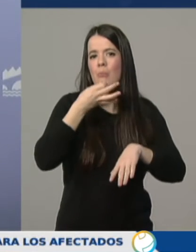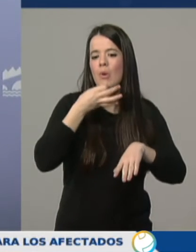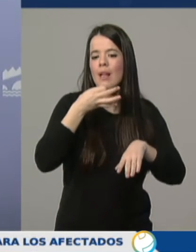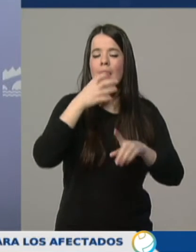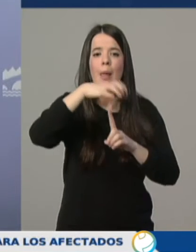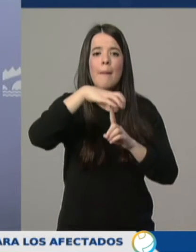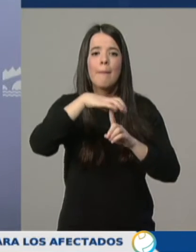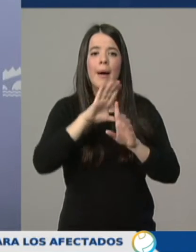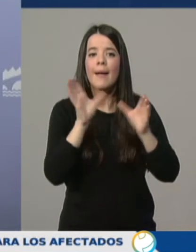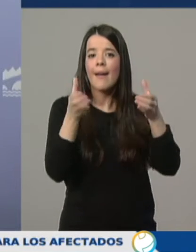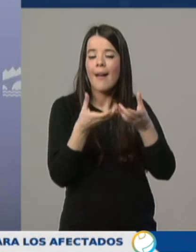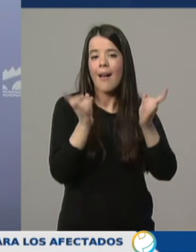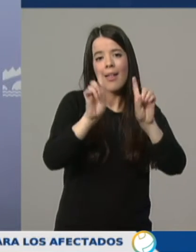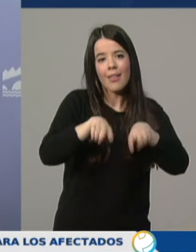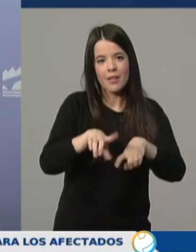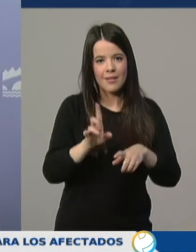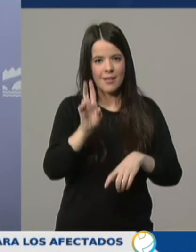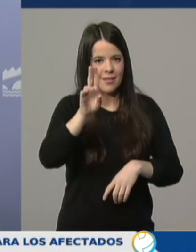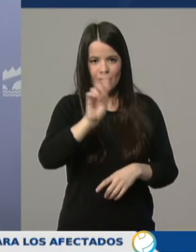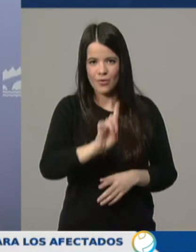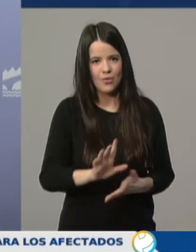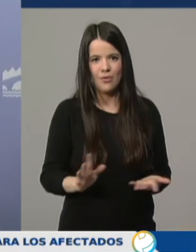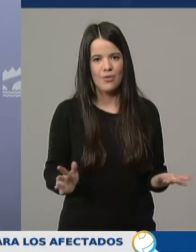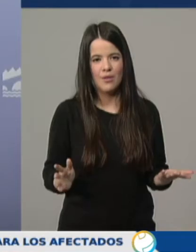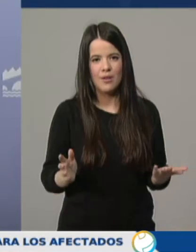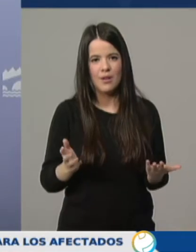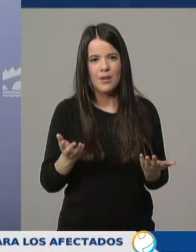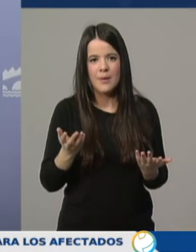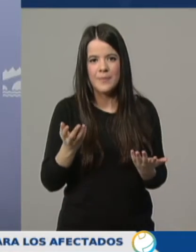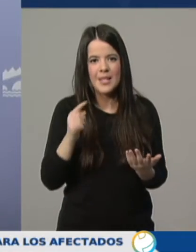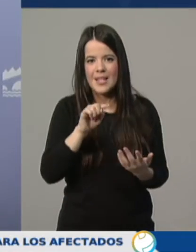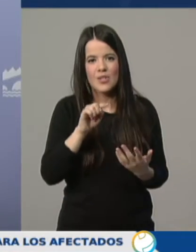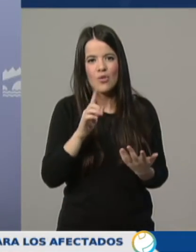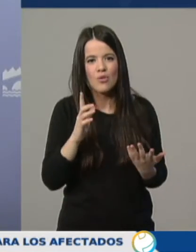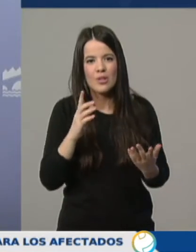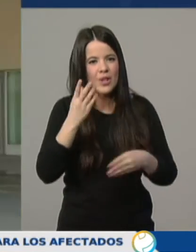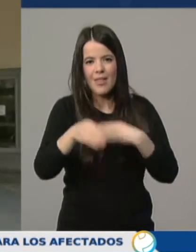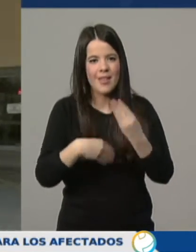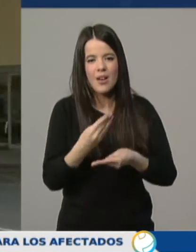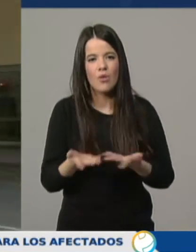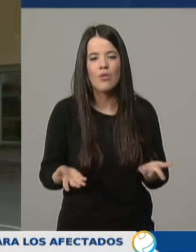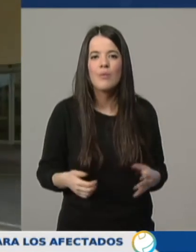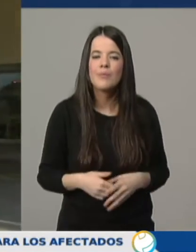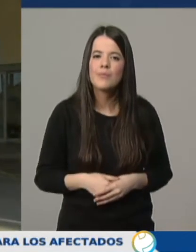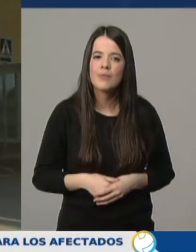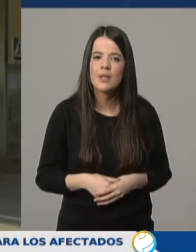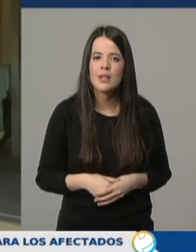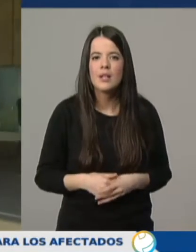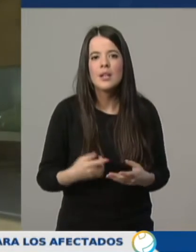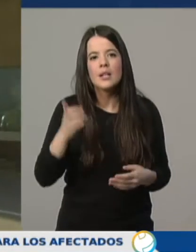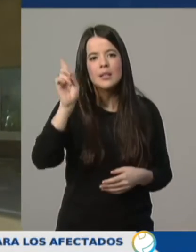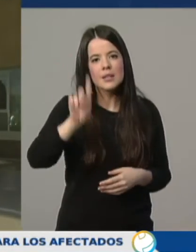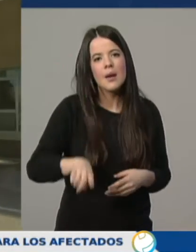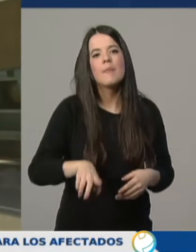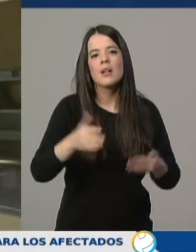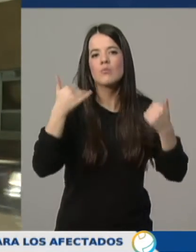parque. Algo no hemos comunicado correctamente si es esto lo que estamos haciendo. En este sentido, ante la responsabilidad